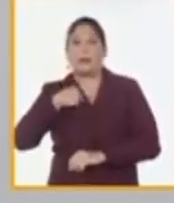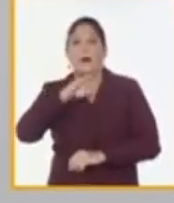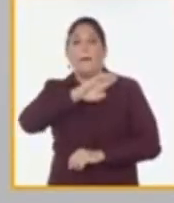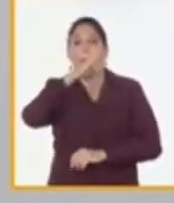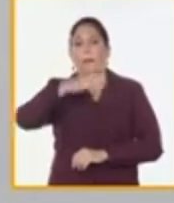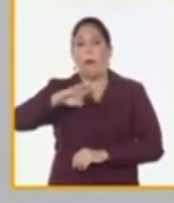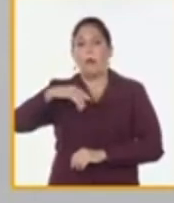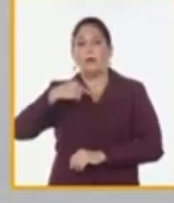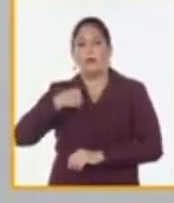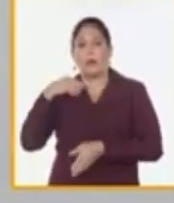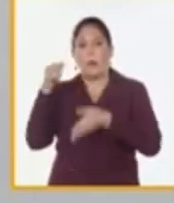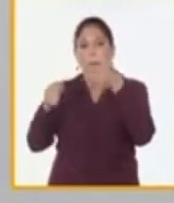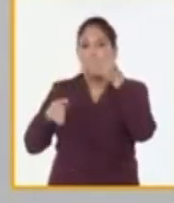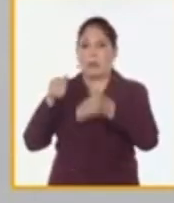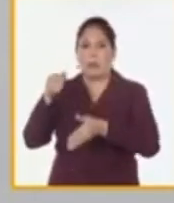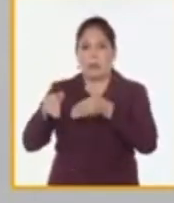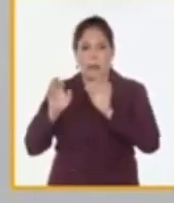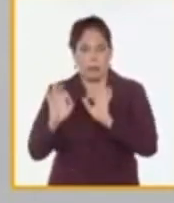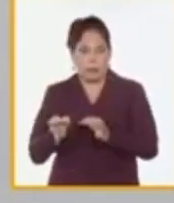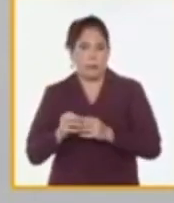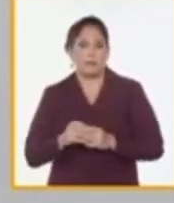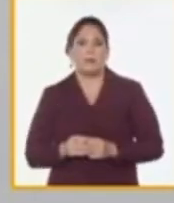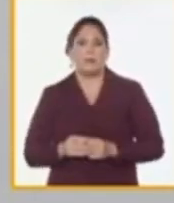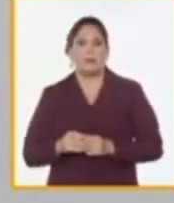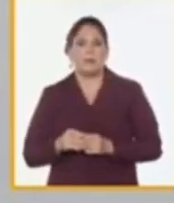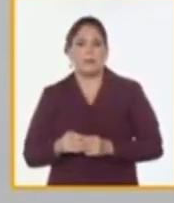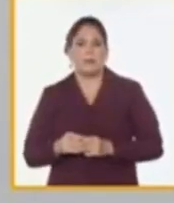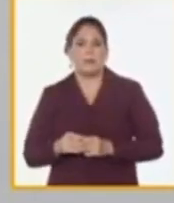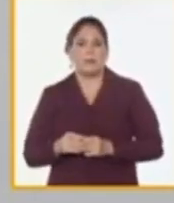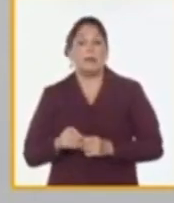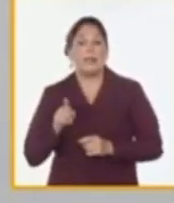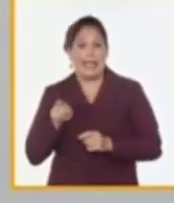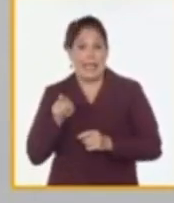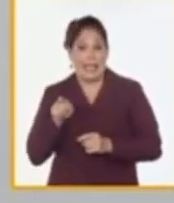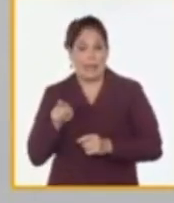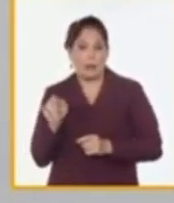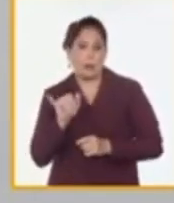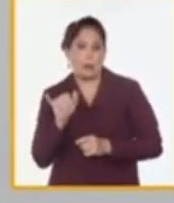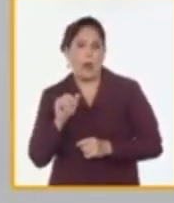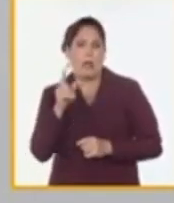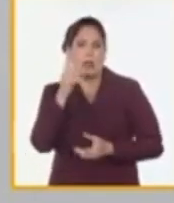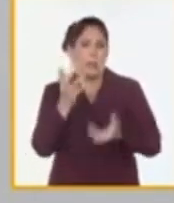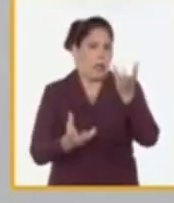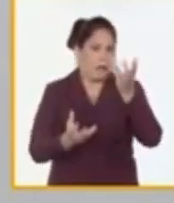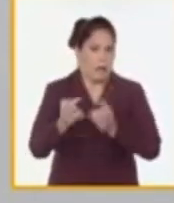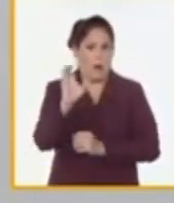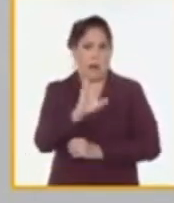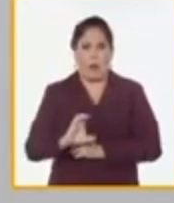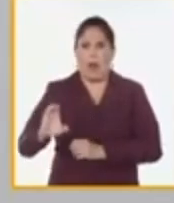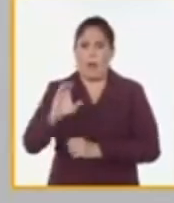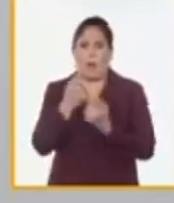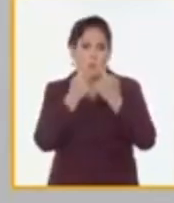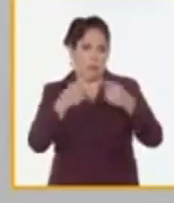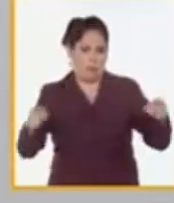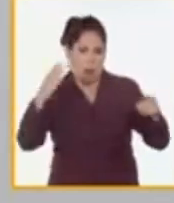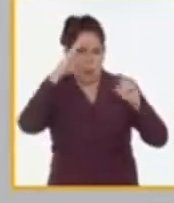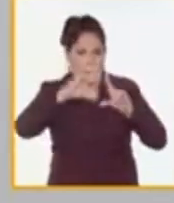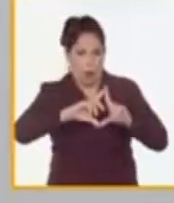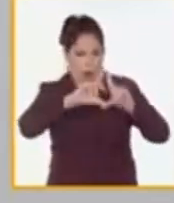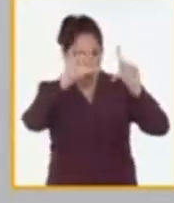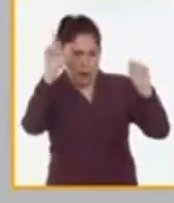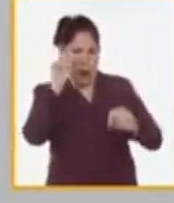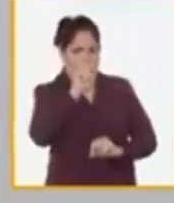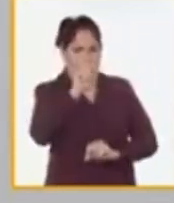que tiene, por supuesto, acciones en Cienfuegos, en Camagüey, en todas las provincias del país.